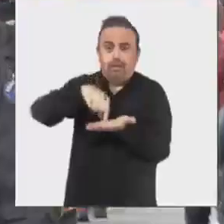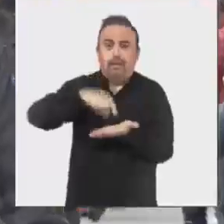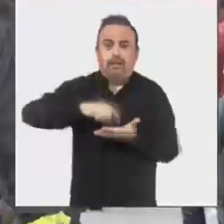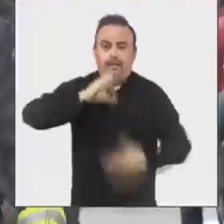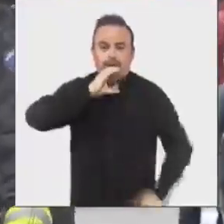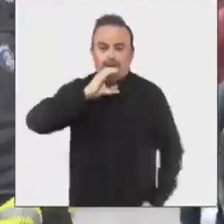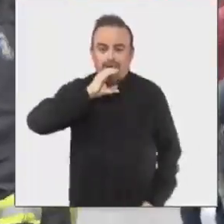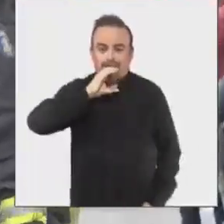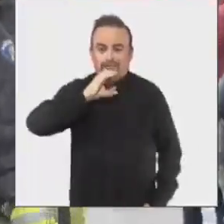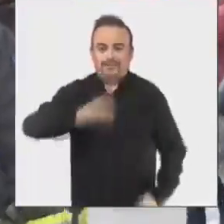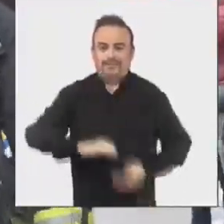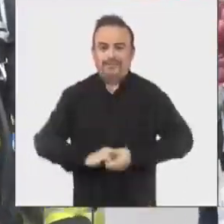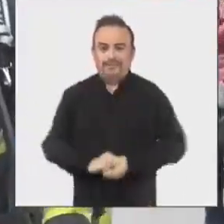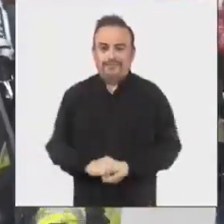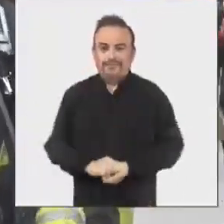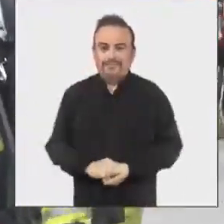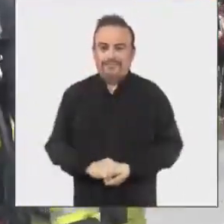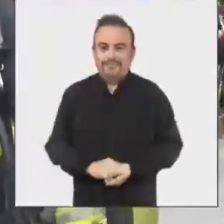de la comuna de Concepción.